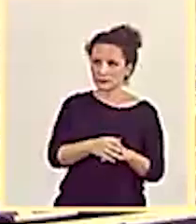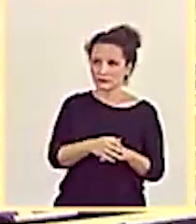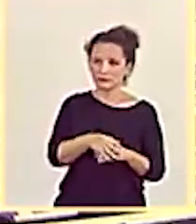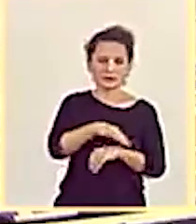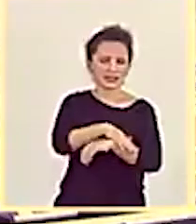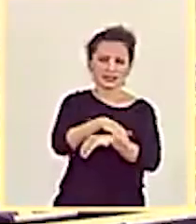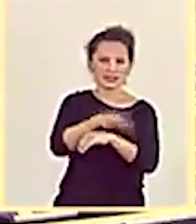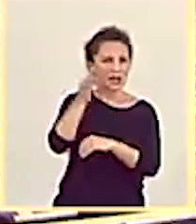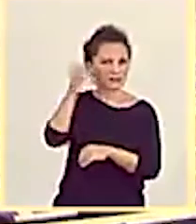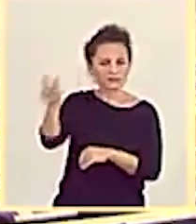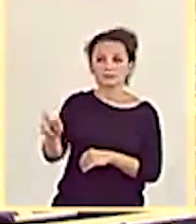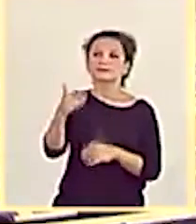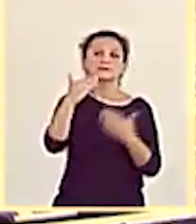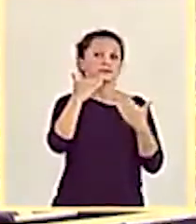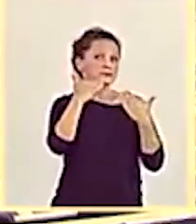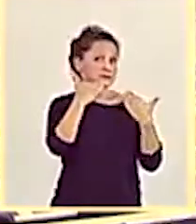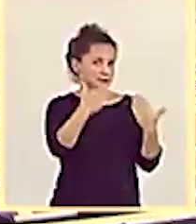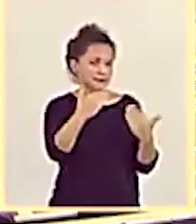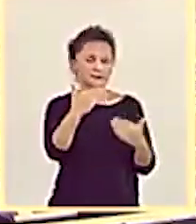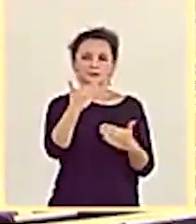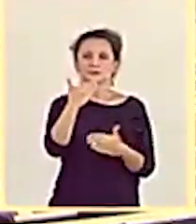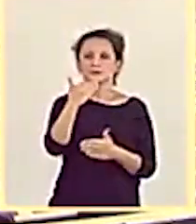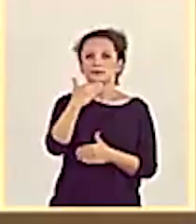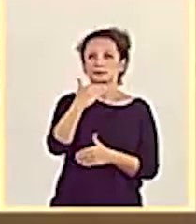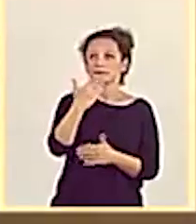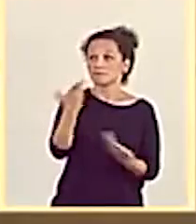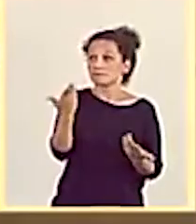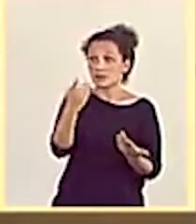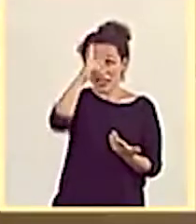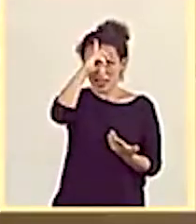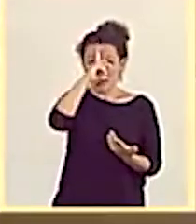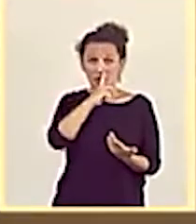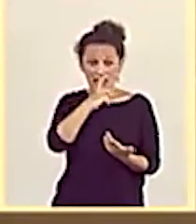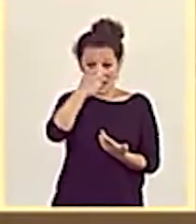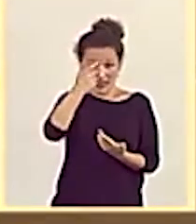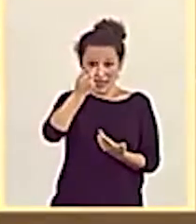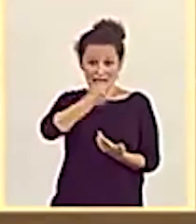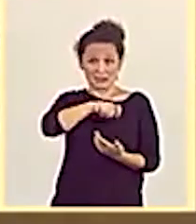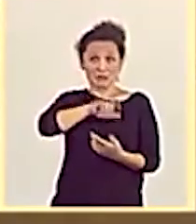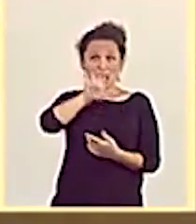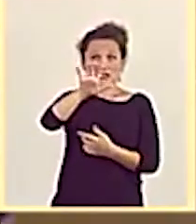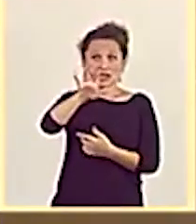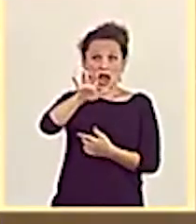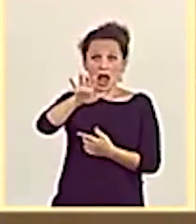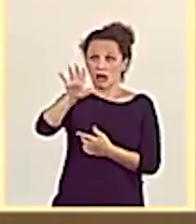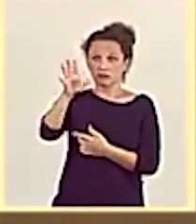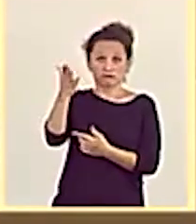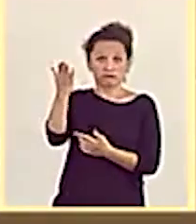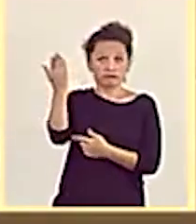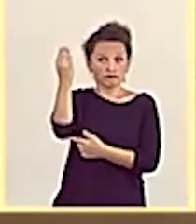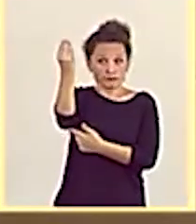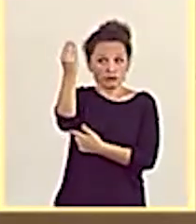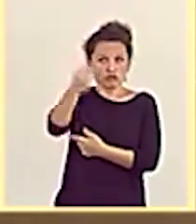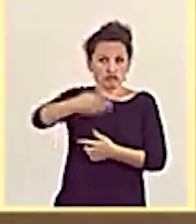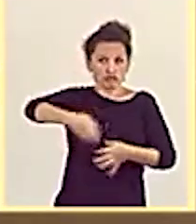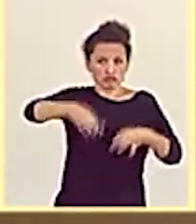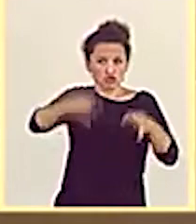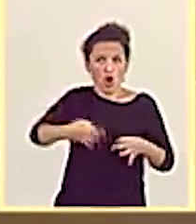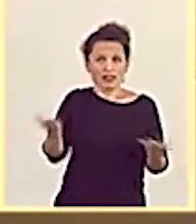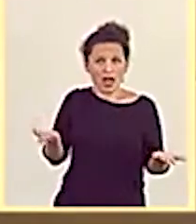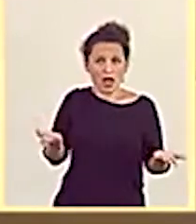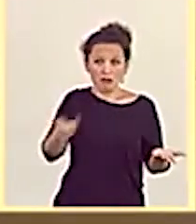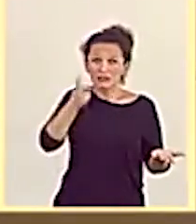Muchas gracias, señora presidenta. Señoría, la imagen de España es sólida. Pero eso no lo digo yo. Eso lo dicen los